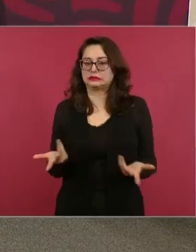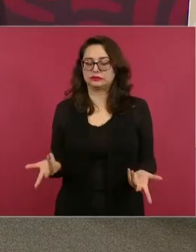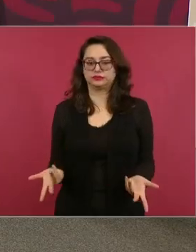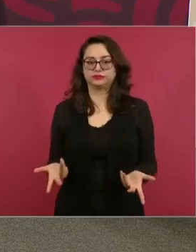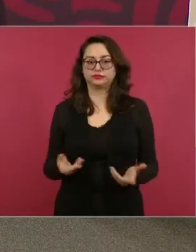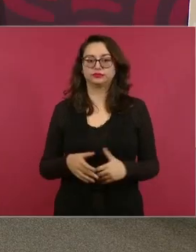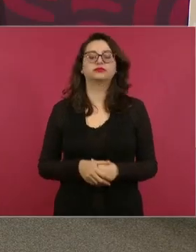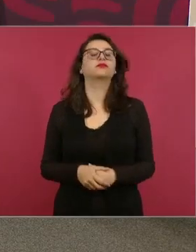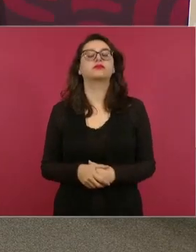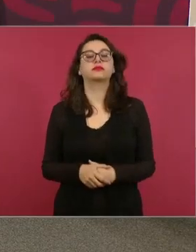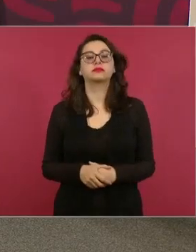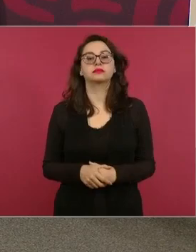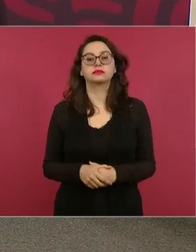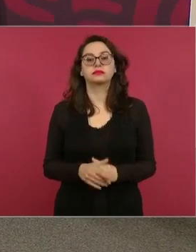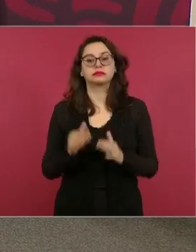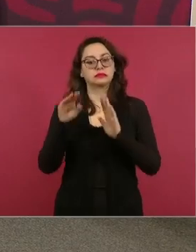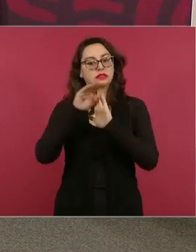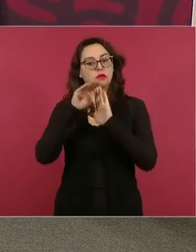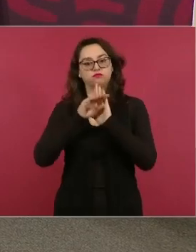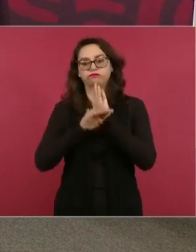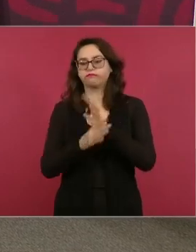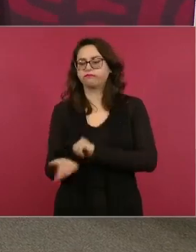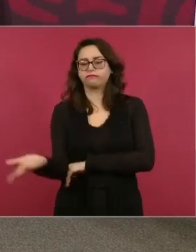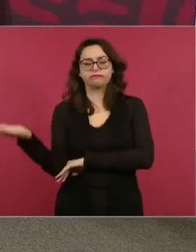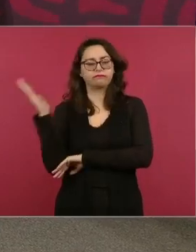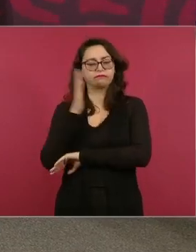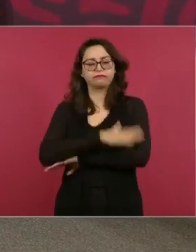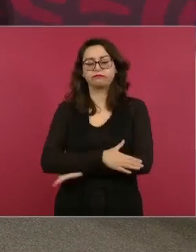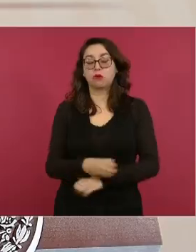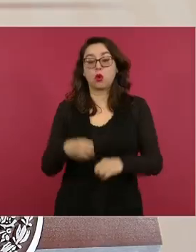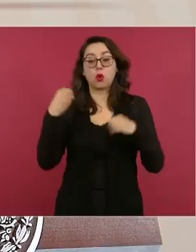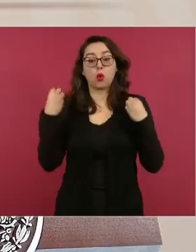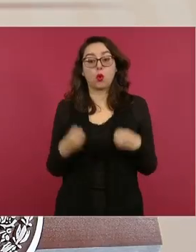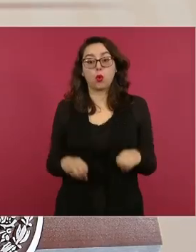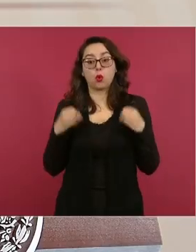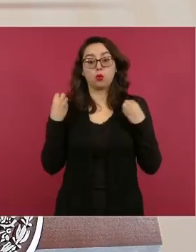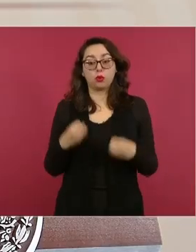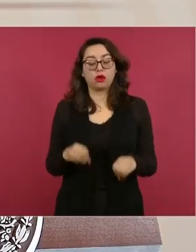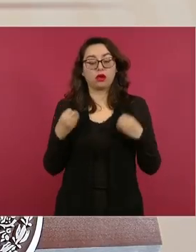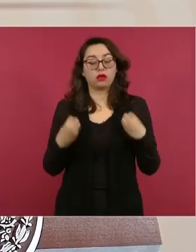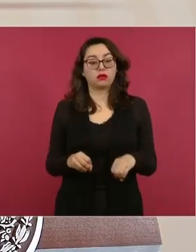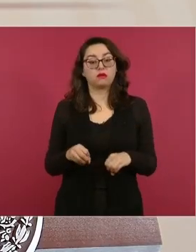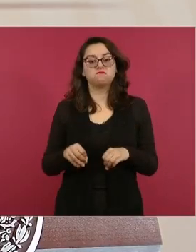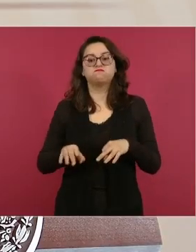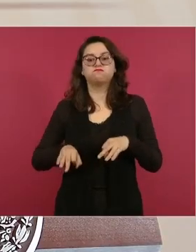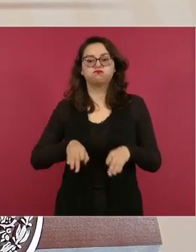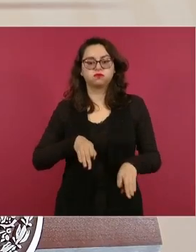tenemos una agenda todo el día van a trabajar